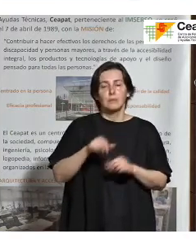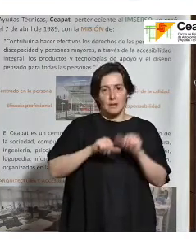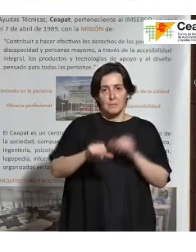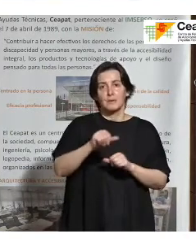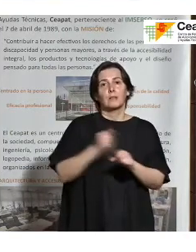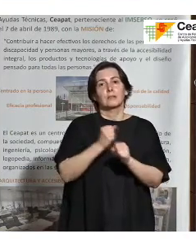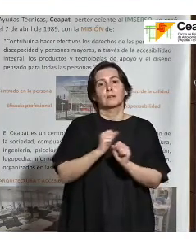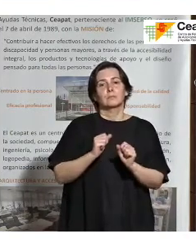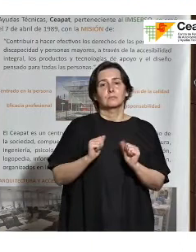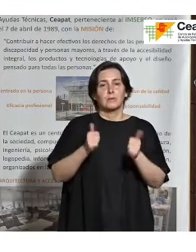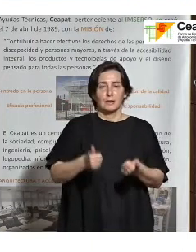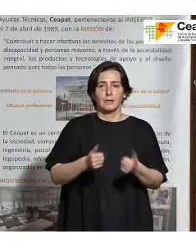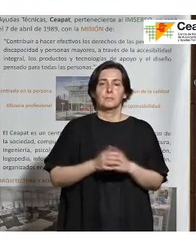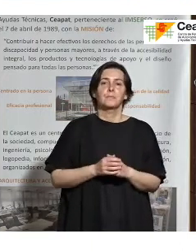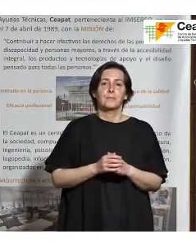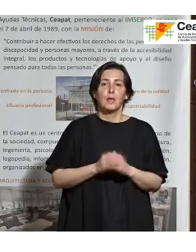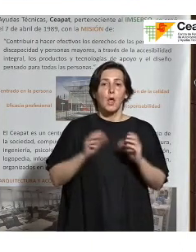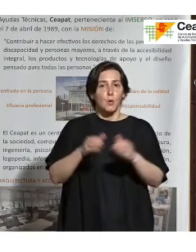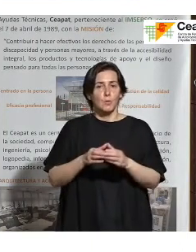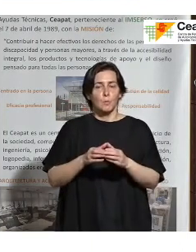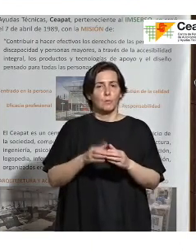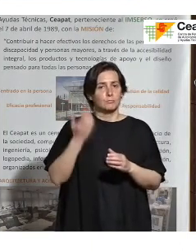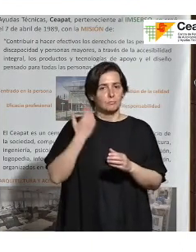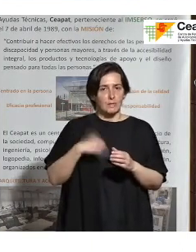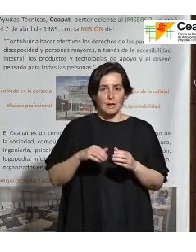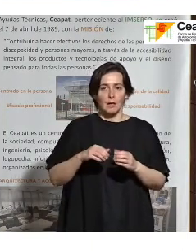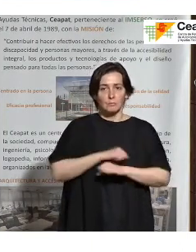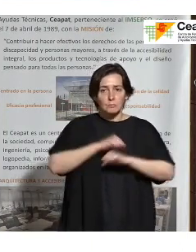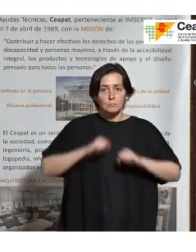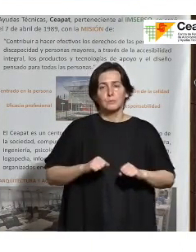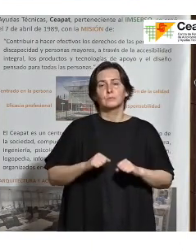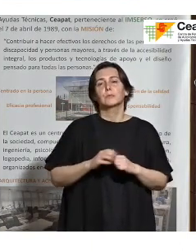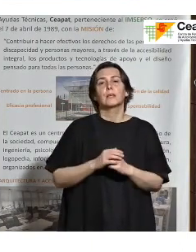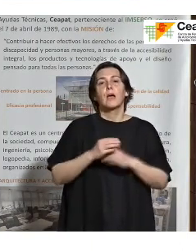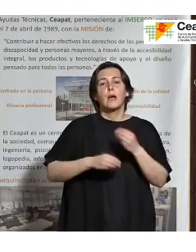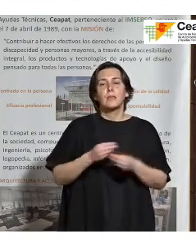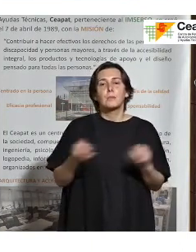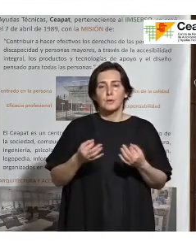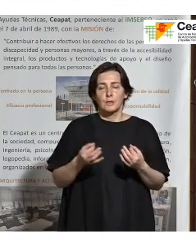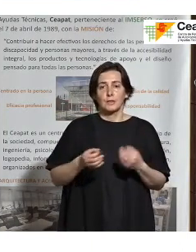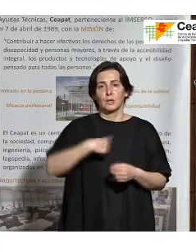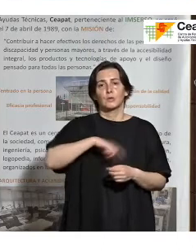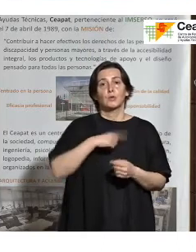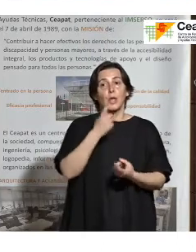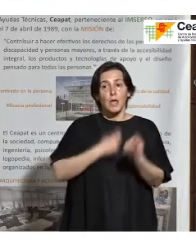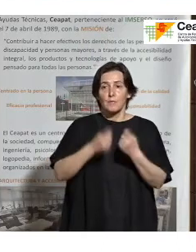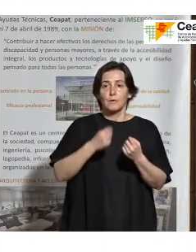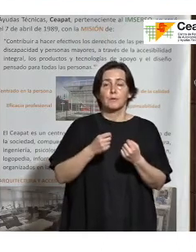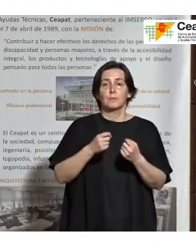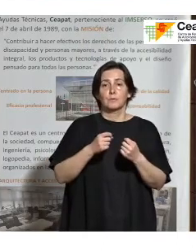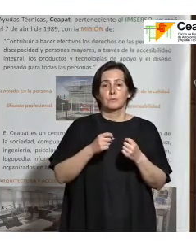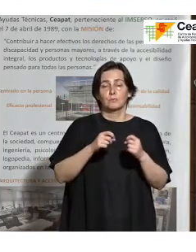Hacemos una toma en consideración cuando ya tenemos el grupo constituido. ¿Y esto qué significa? La toma en consideración significa que nosotros informamos al resto de